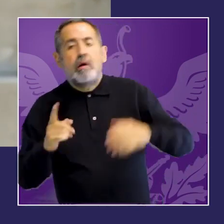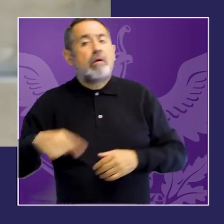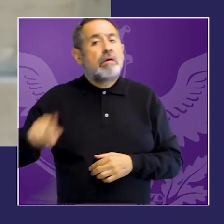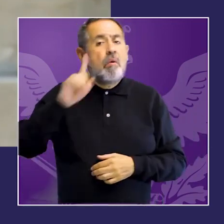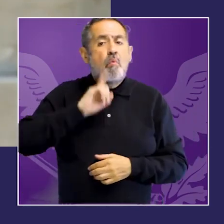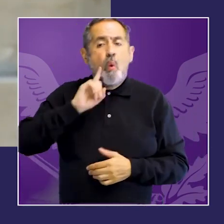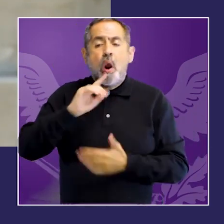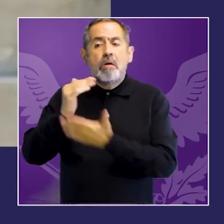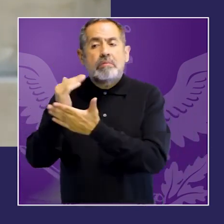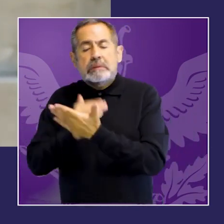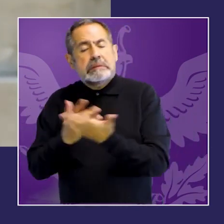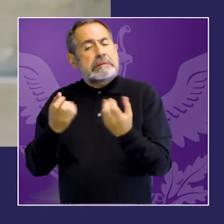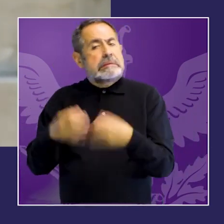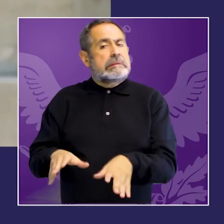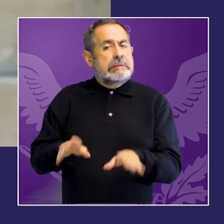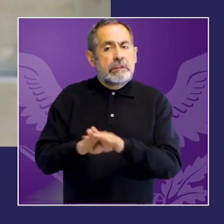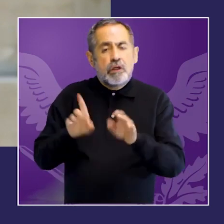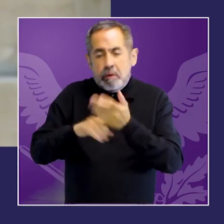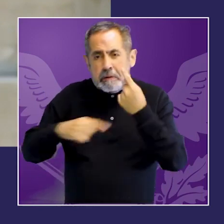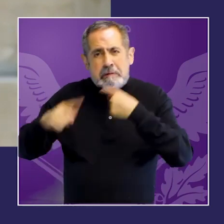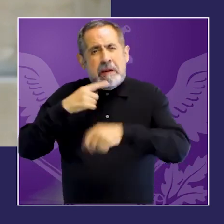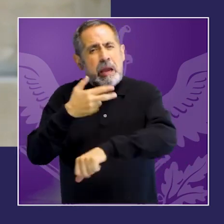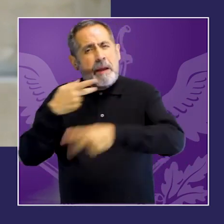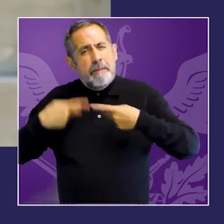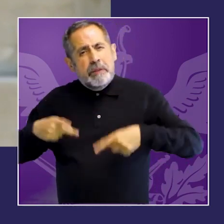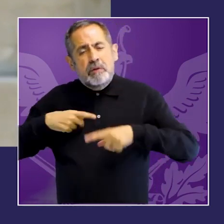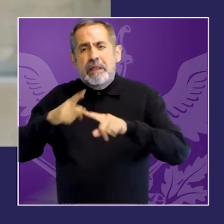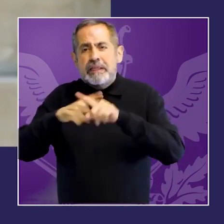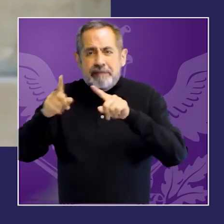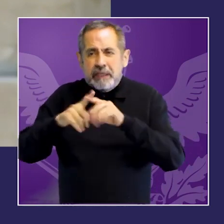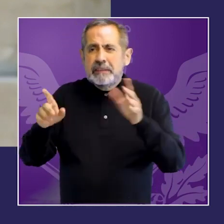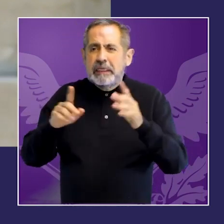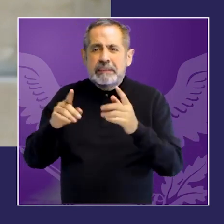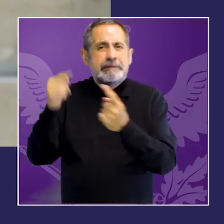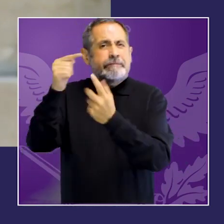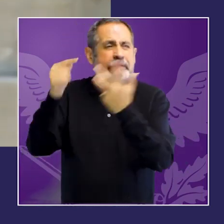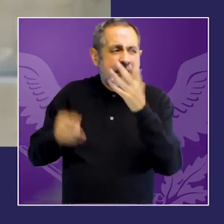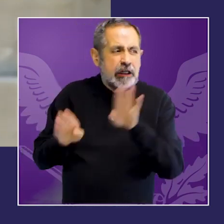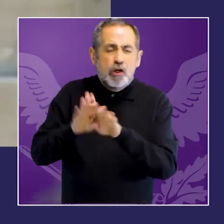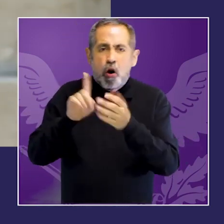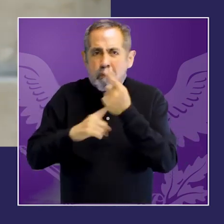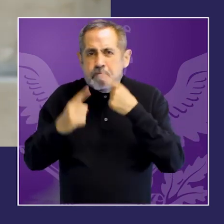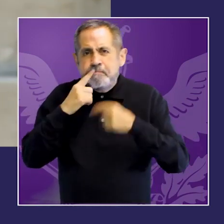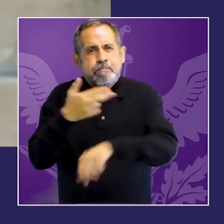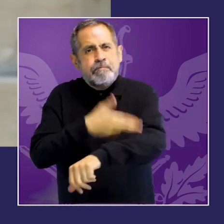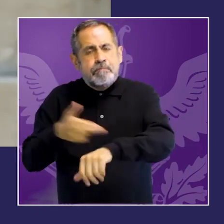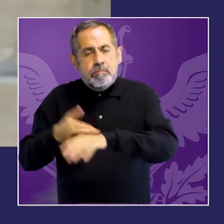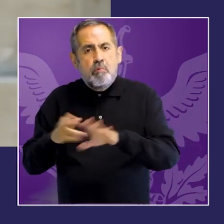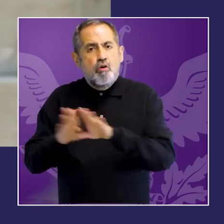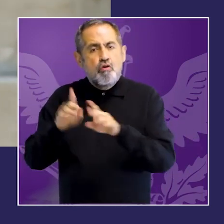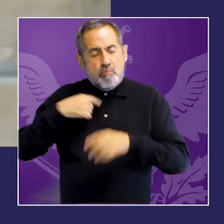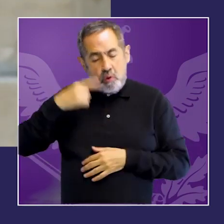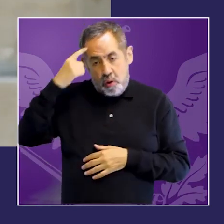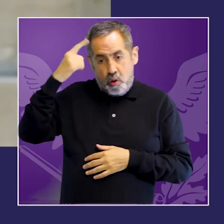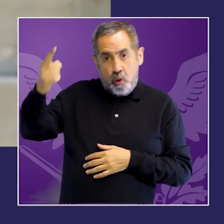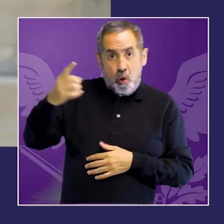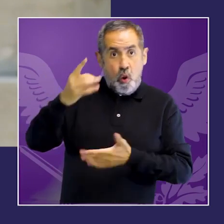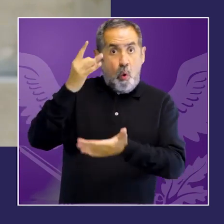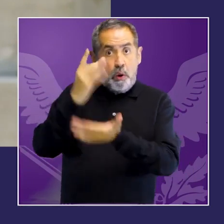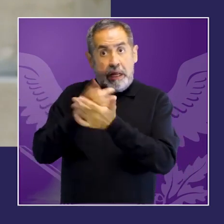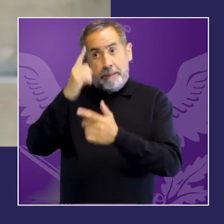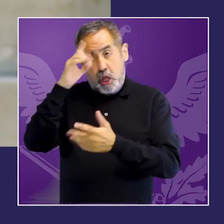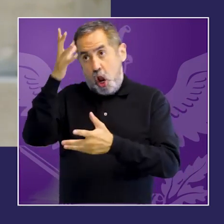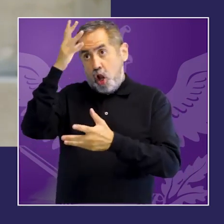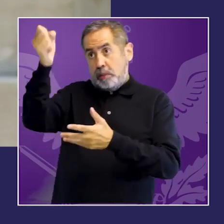se dijo reiteradamente hoy desde un enfoque de interseccionalidad no es lo mismo ser mujer que mujer con discapacidad mujer indígena